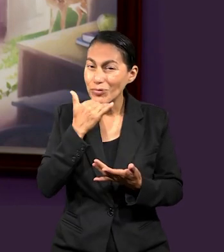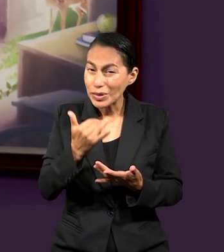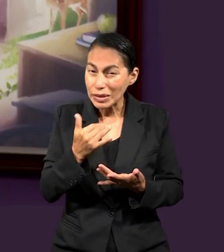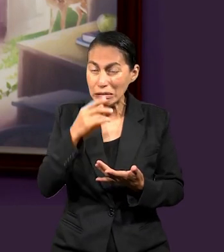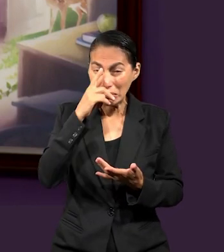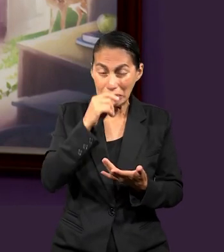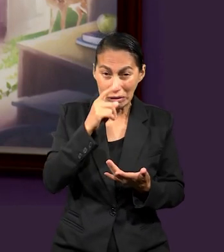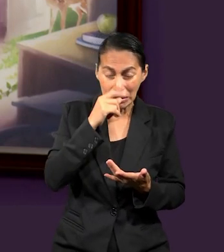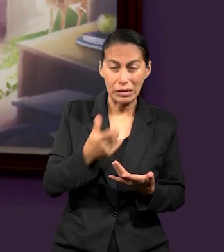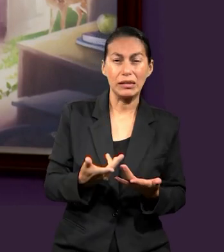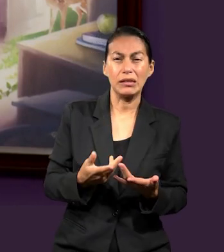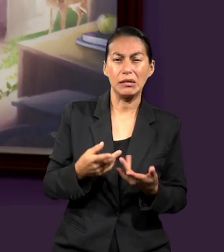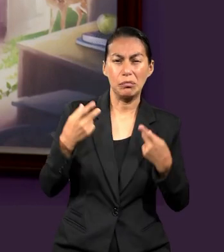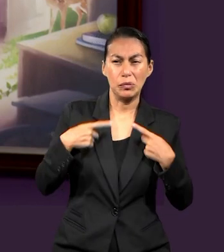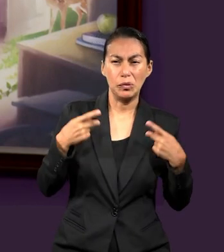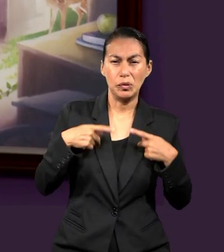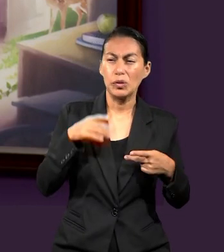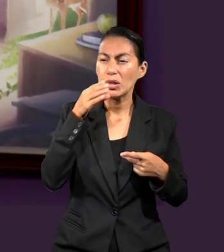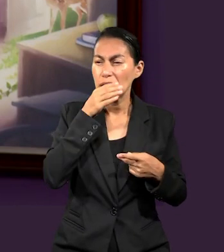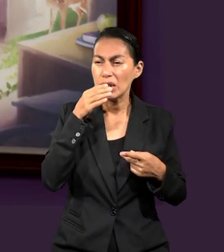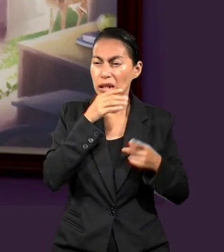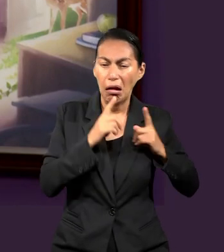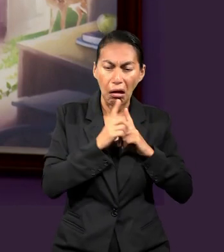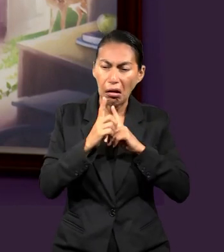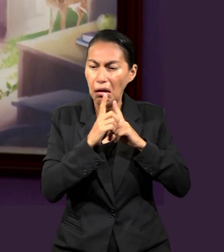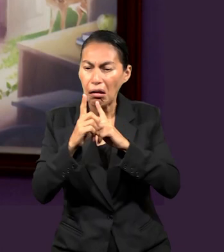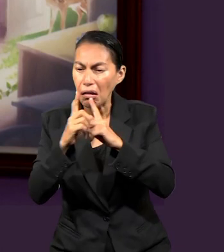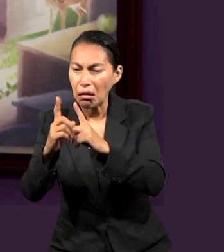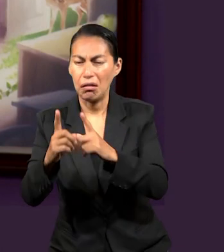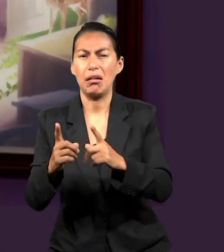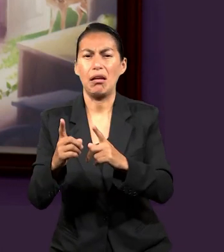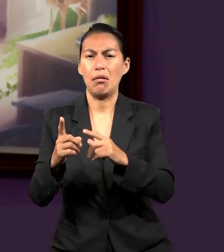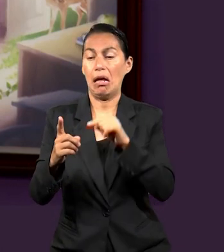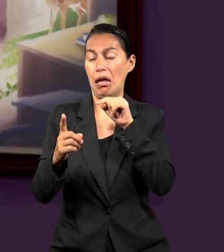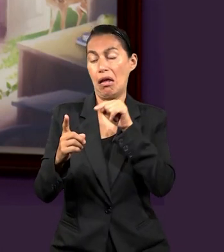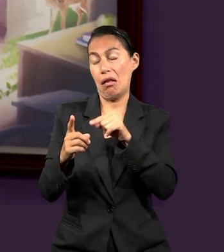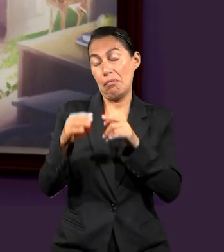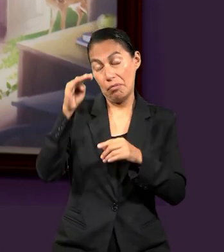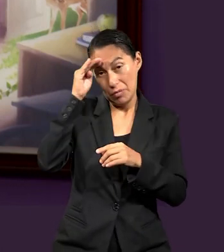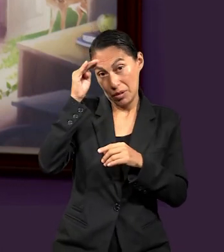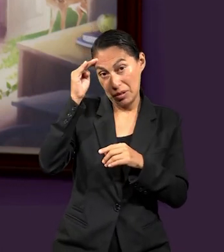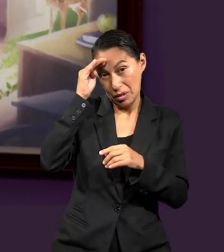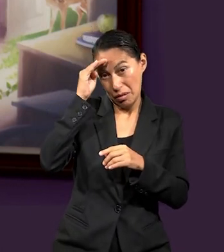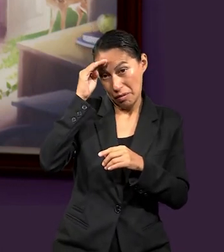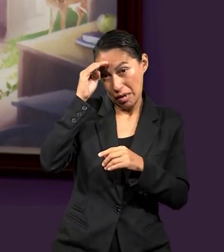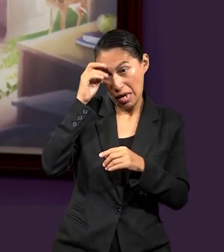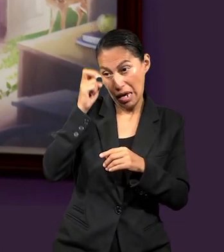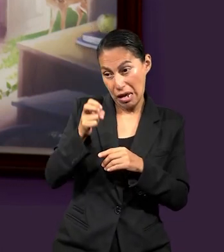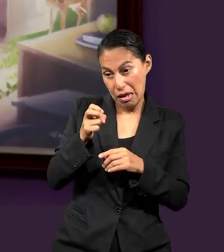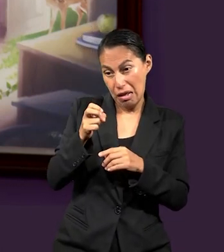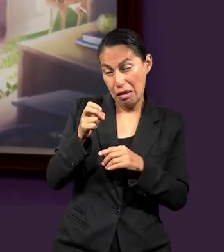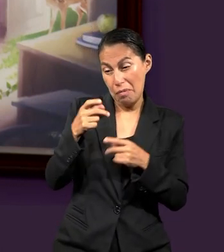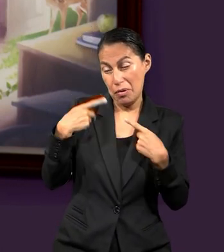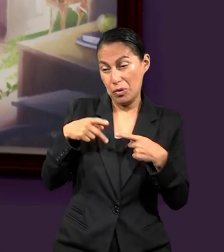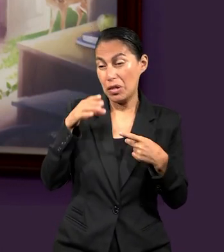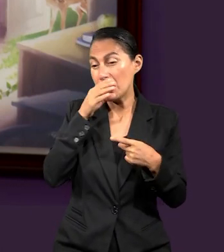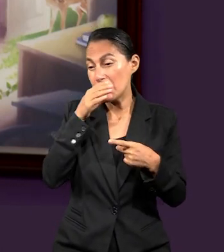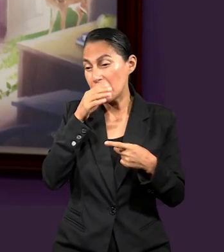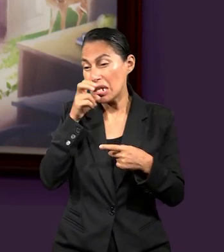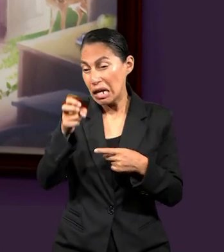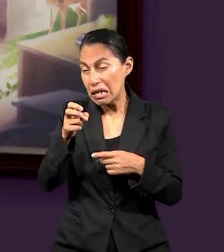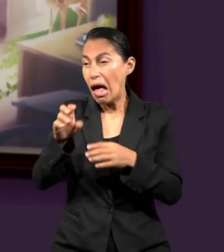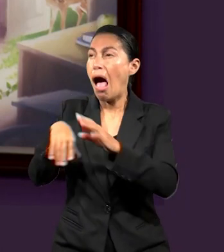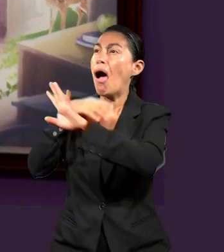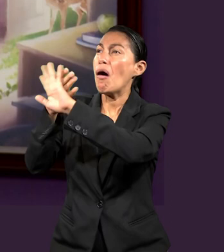perseguía a todas estas personas simplemente porque pensaba y estaba convencido de que eran blasfemas. Pero